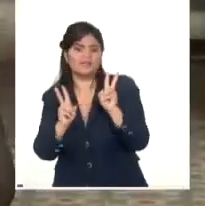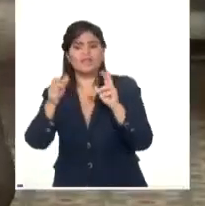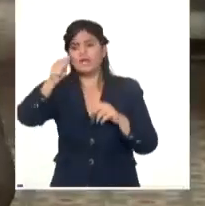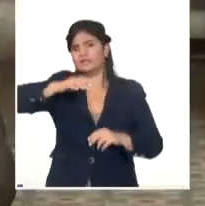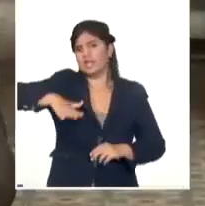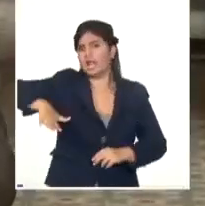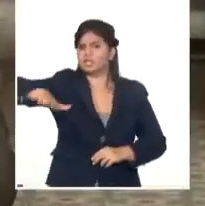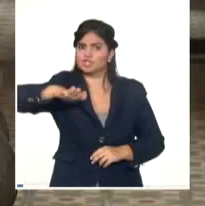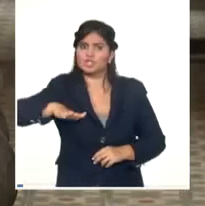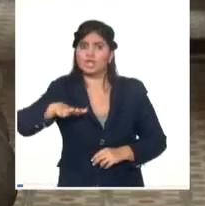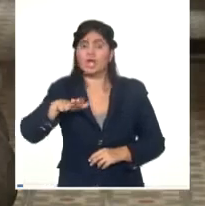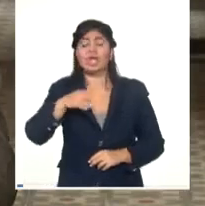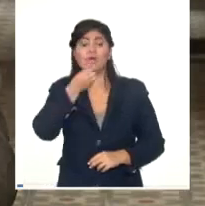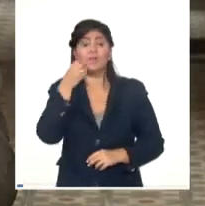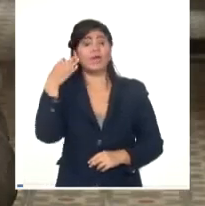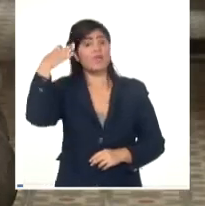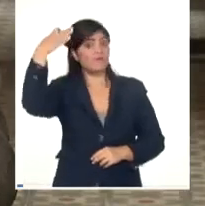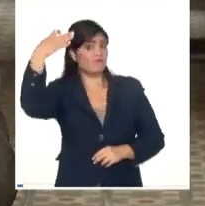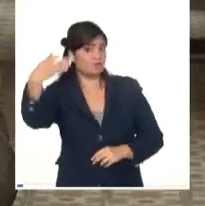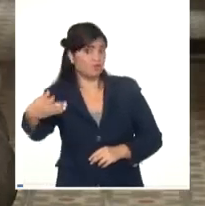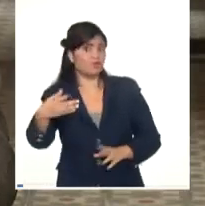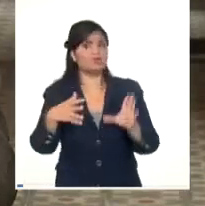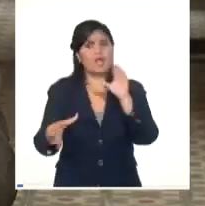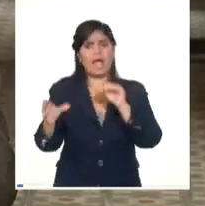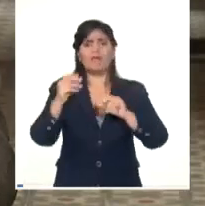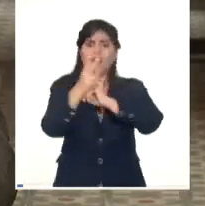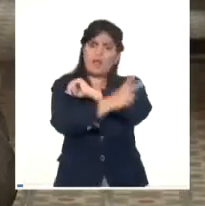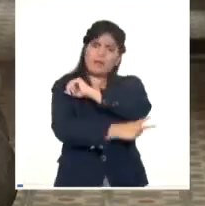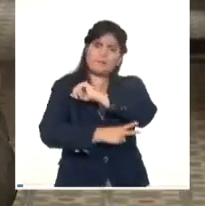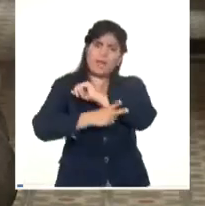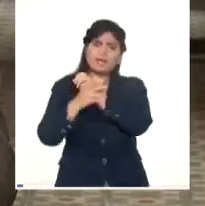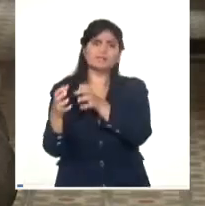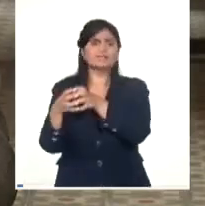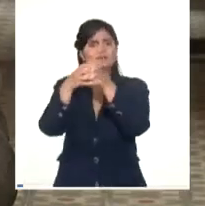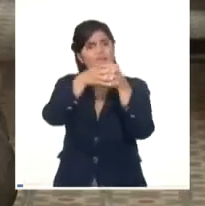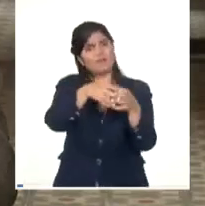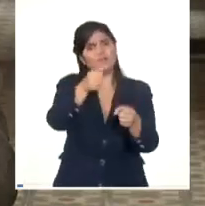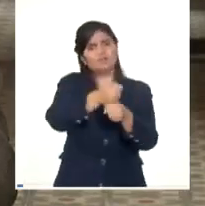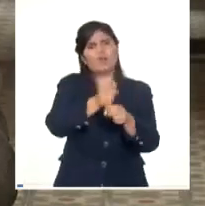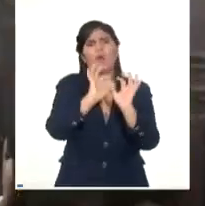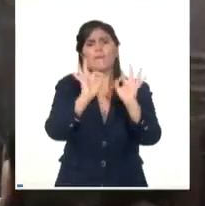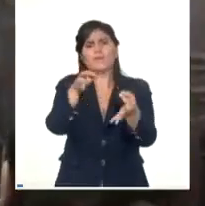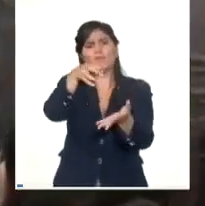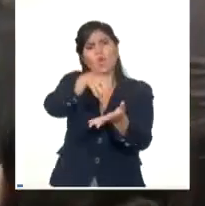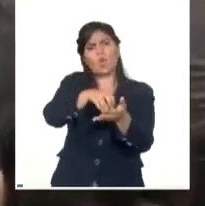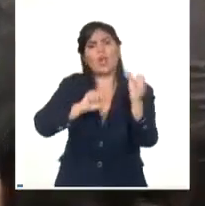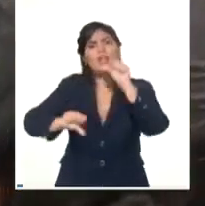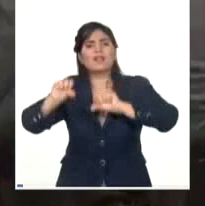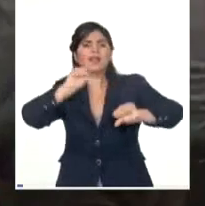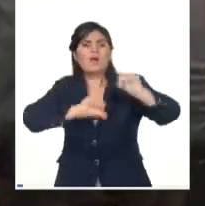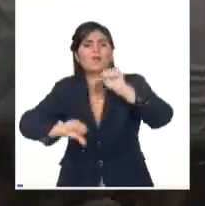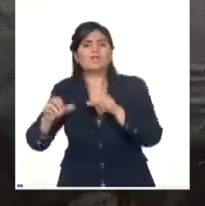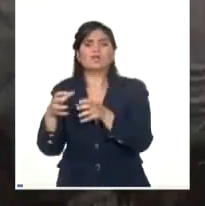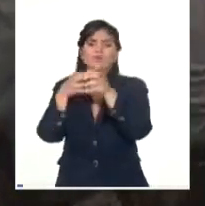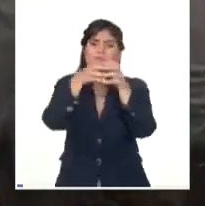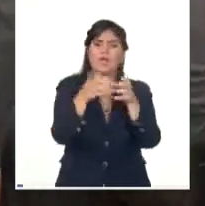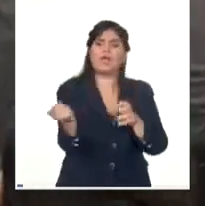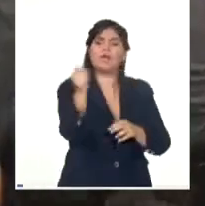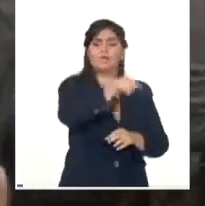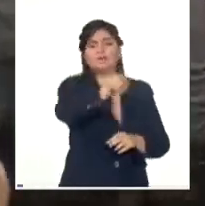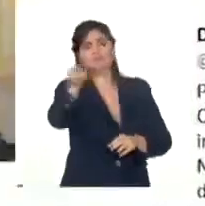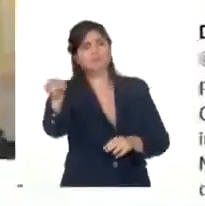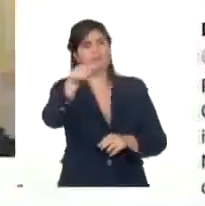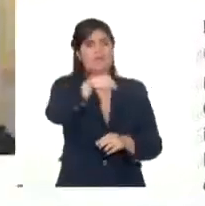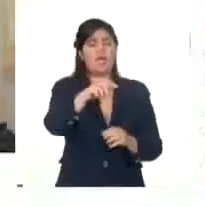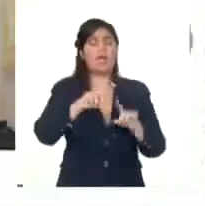propicie la oportunidad de que los científicos de un y otro país puedan trabajar en laboratorios de ambos países. Porque las relaciones que se